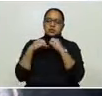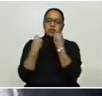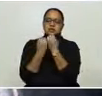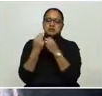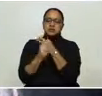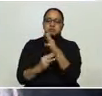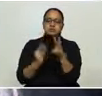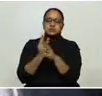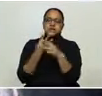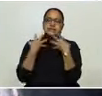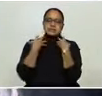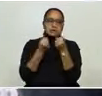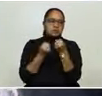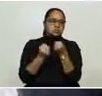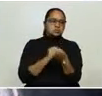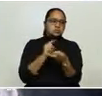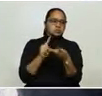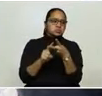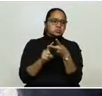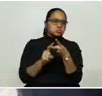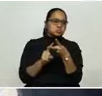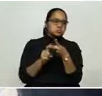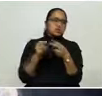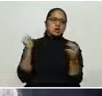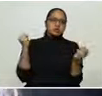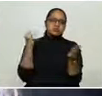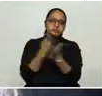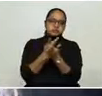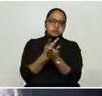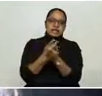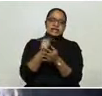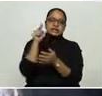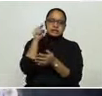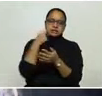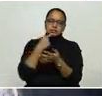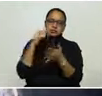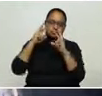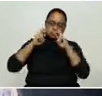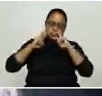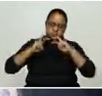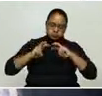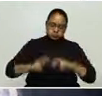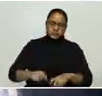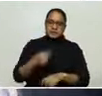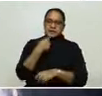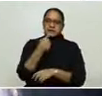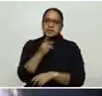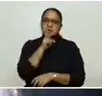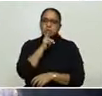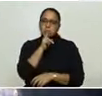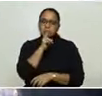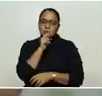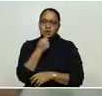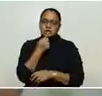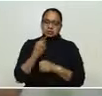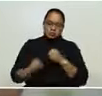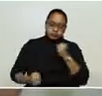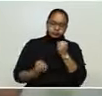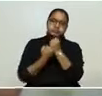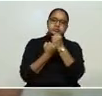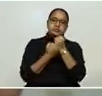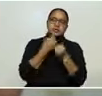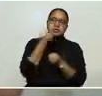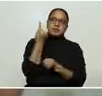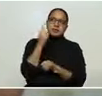Mundial de la Salud está aprobando ese estudio donde hay una diversidad de países en la que Honduras, le digo, nos inscribimos.